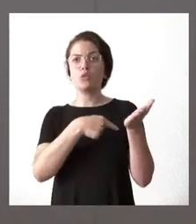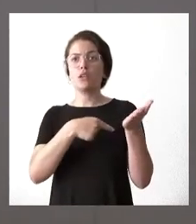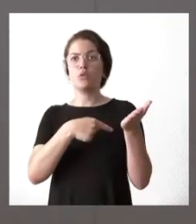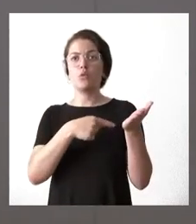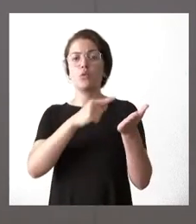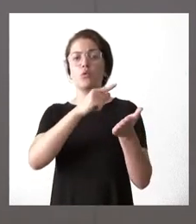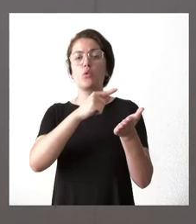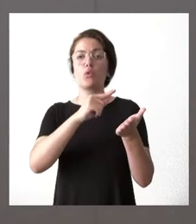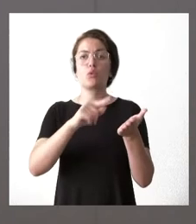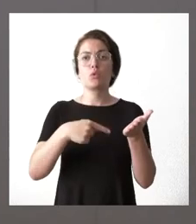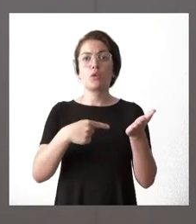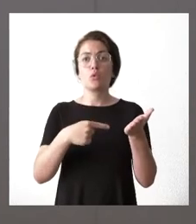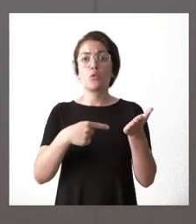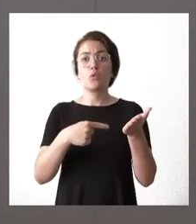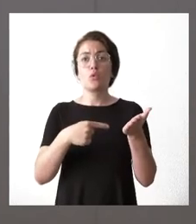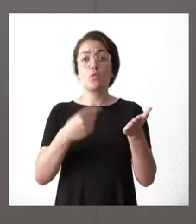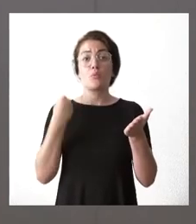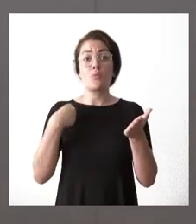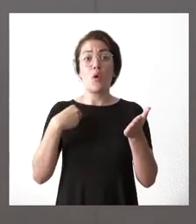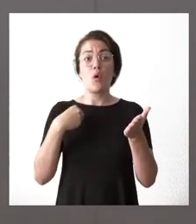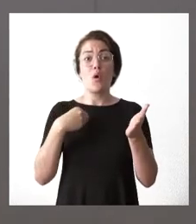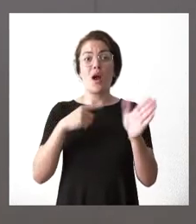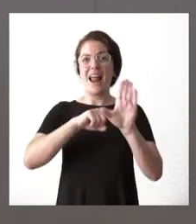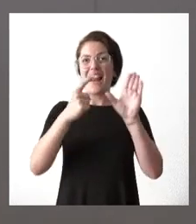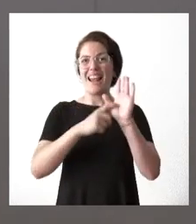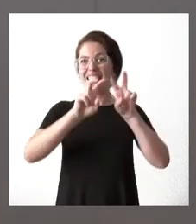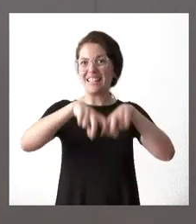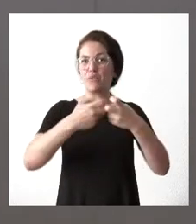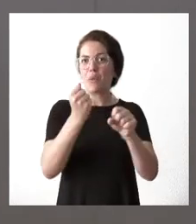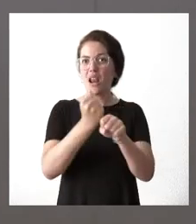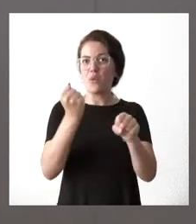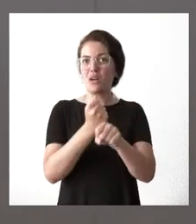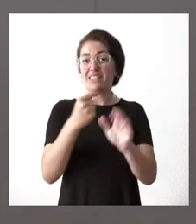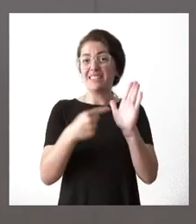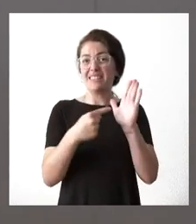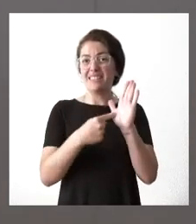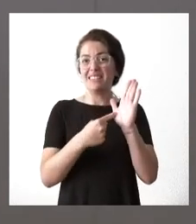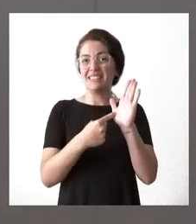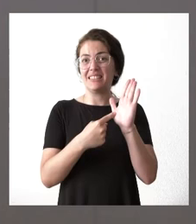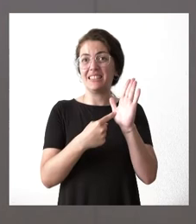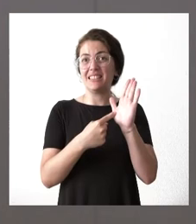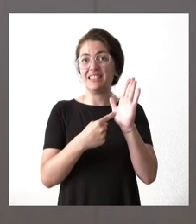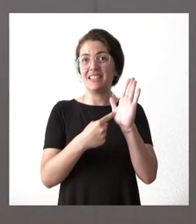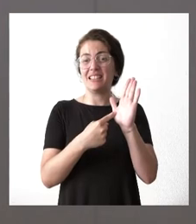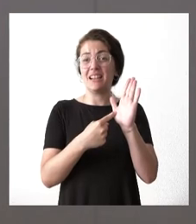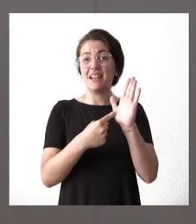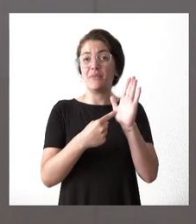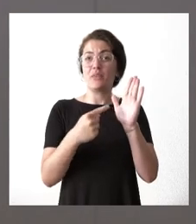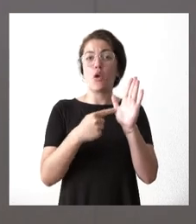con esa reforma laboral es el contrato de fijo discontinuo